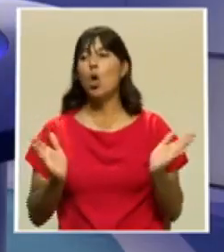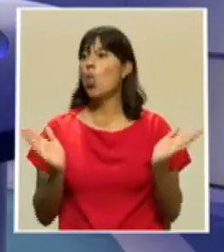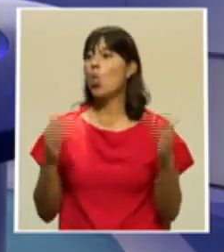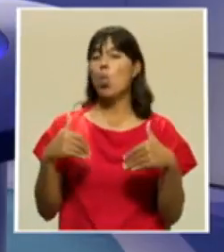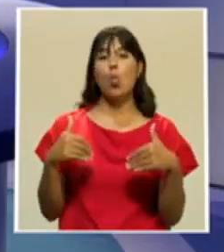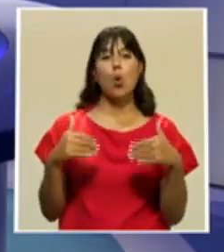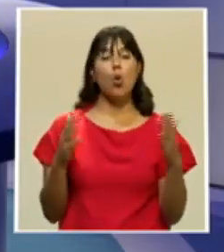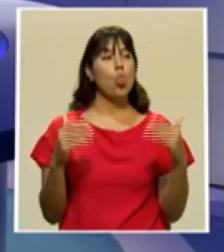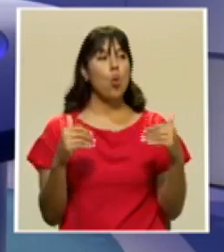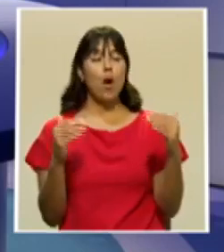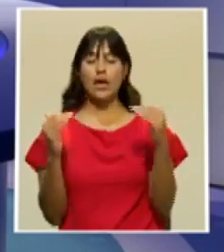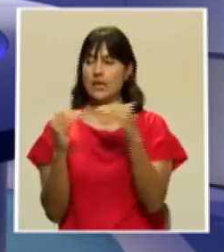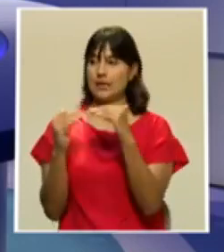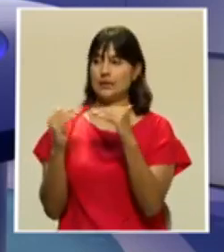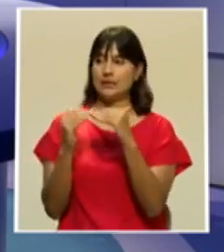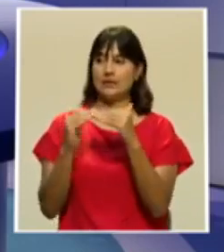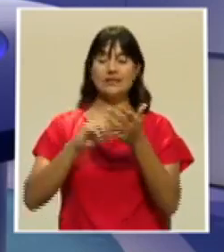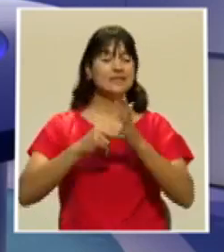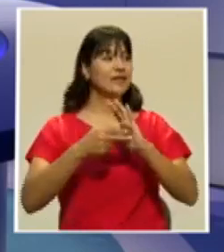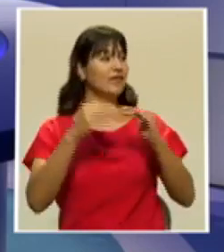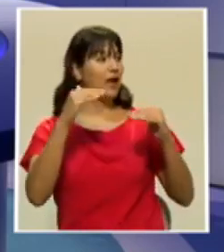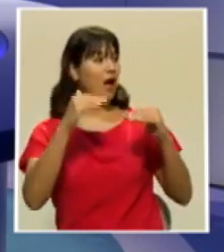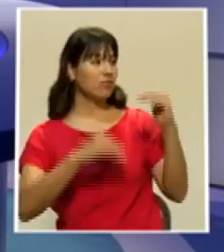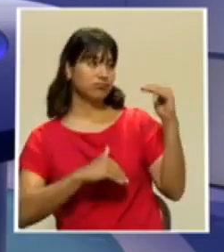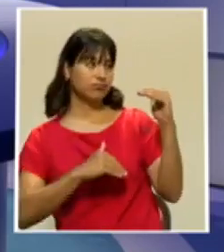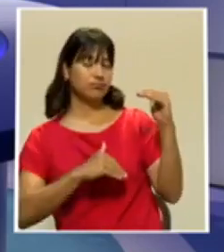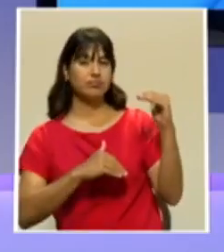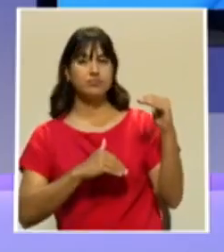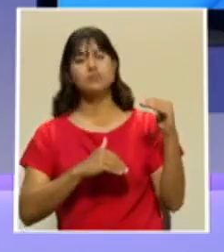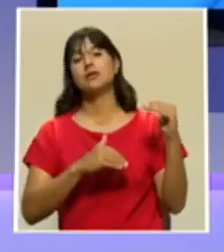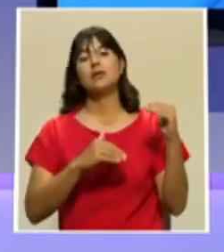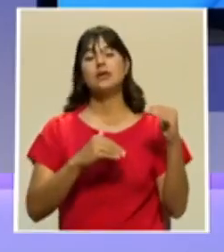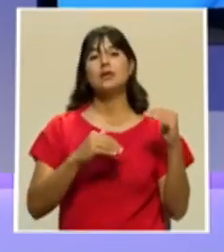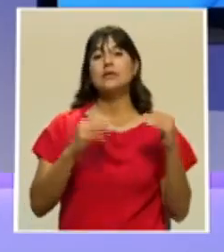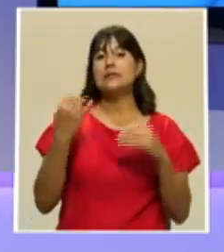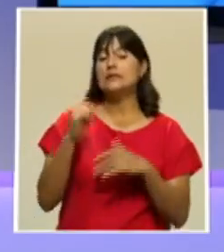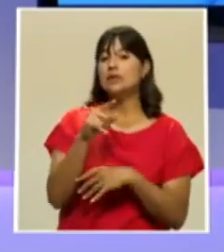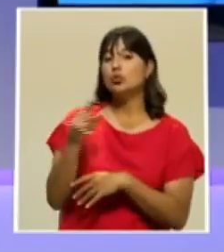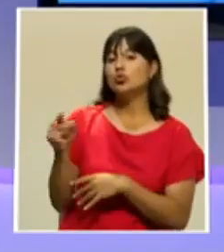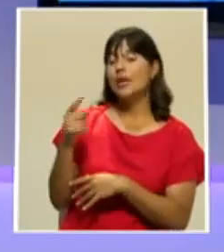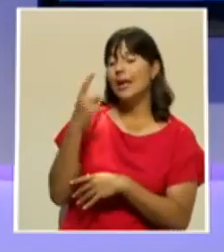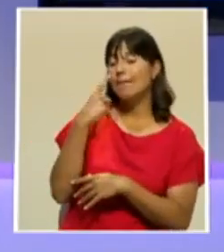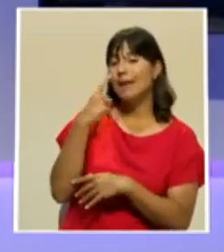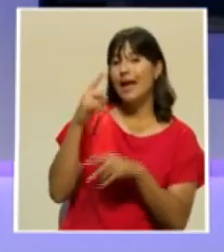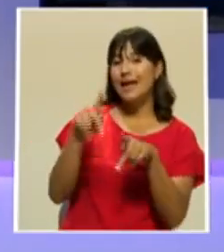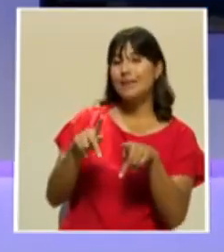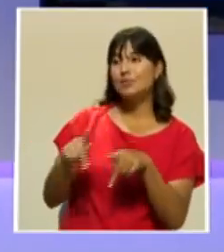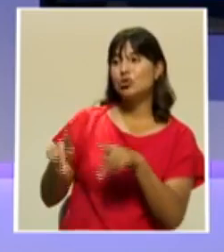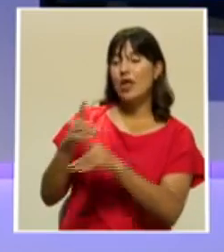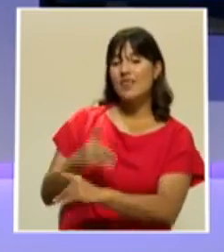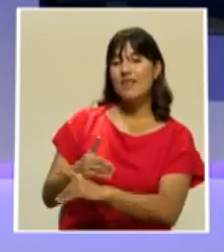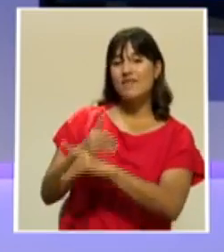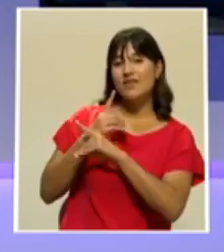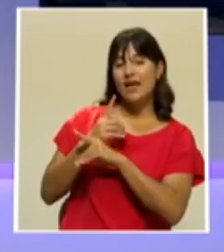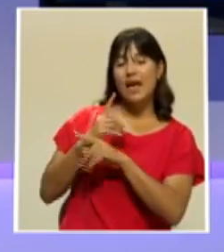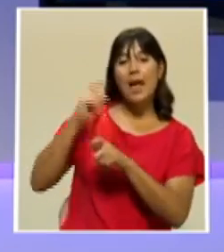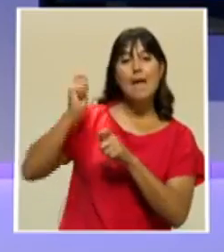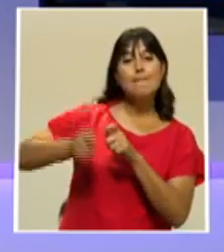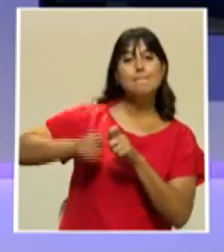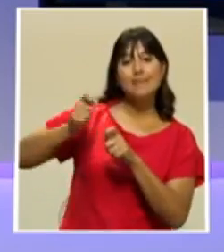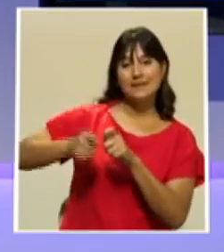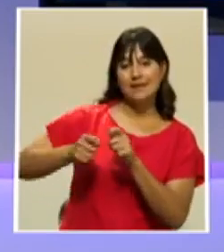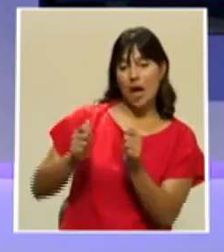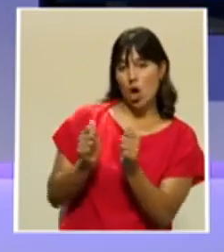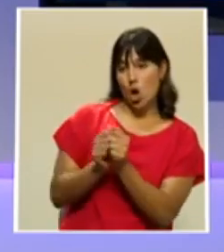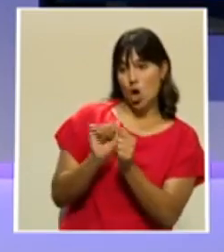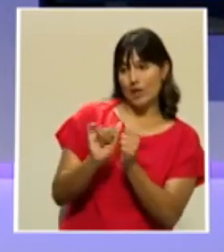asimetría. Sí, es una asimetría. Si usted oye a las personas que defienden la pesca de arrastre, bueno, yo he oído